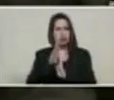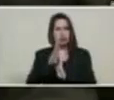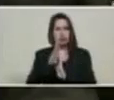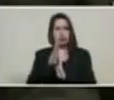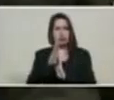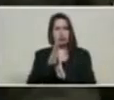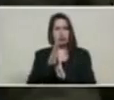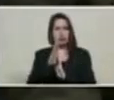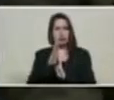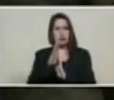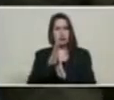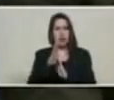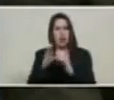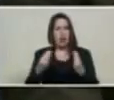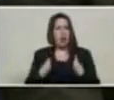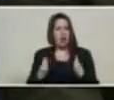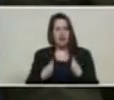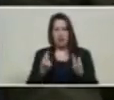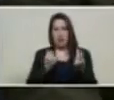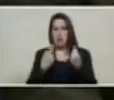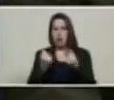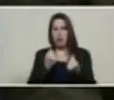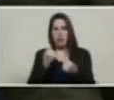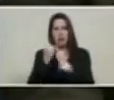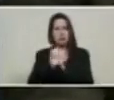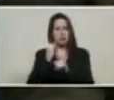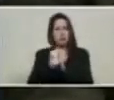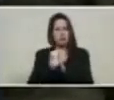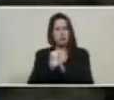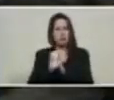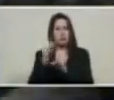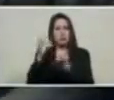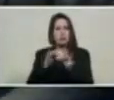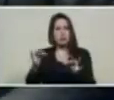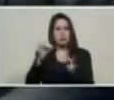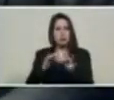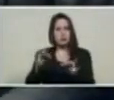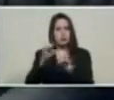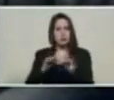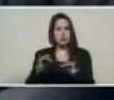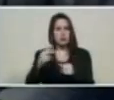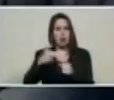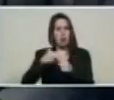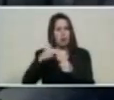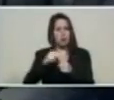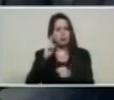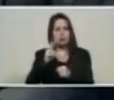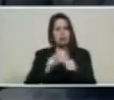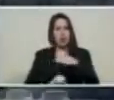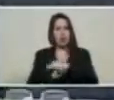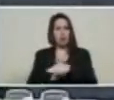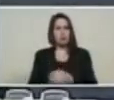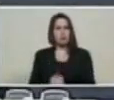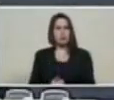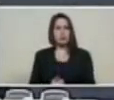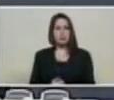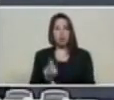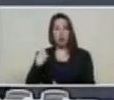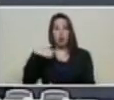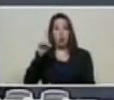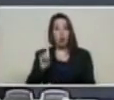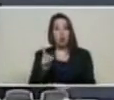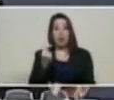la vida de la moneda digital petrolera. Nuestro criptoactivo, el petro. Es la única moneda